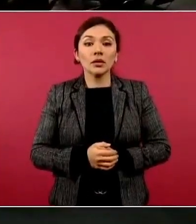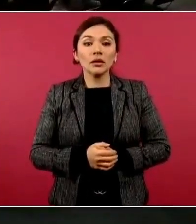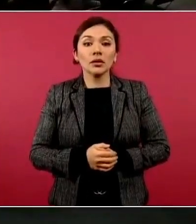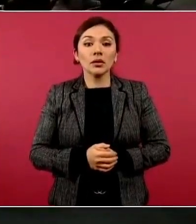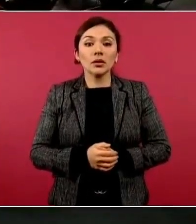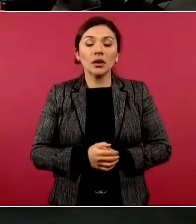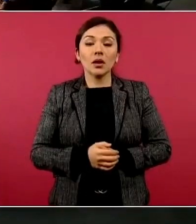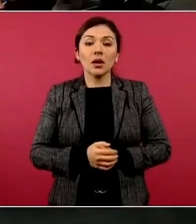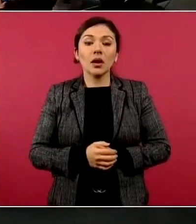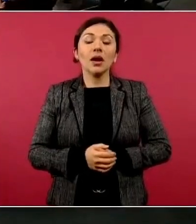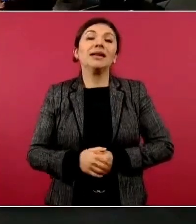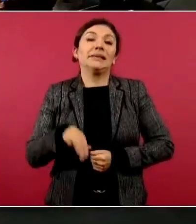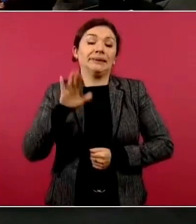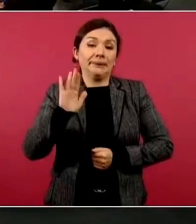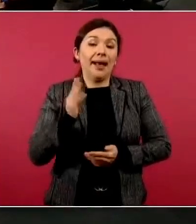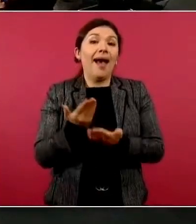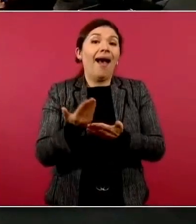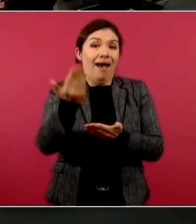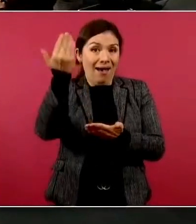antes